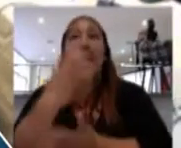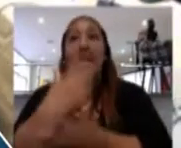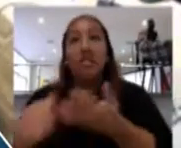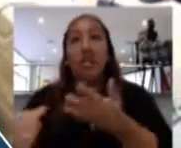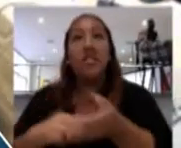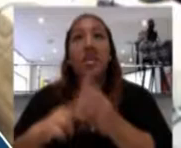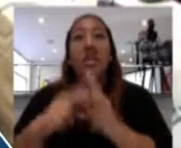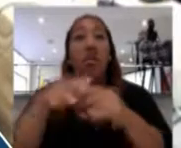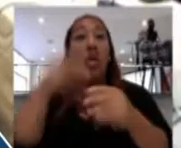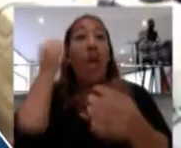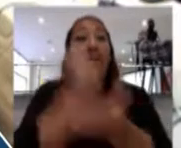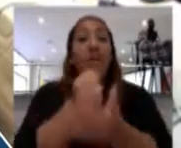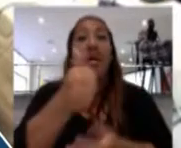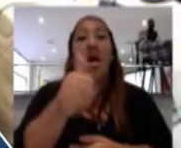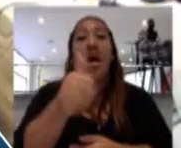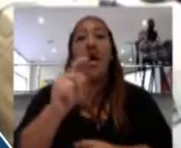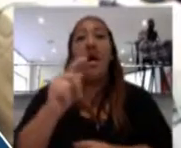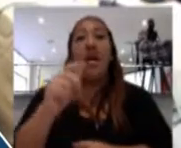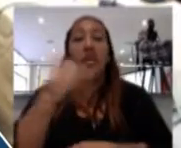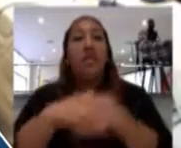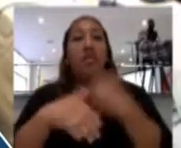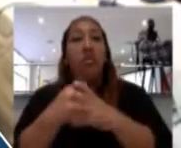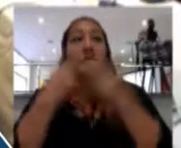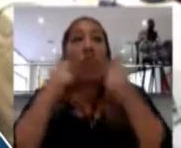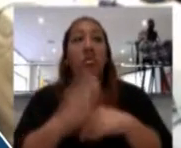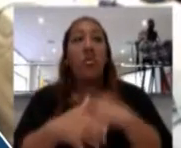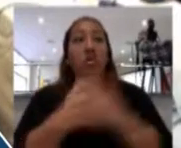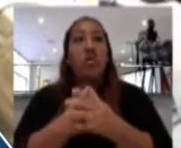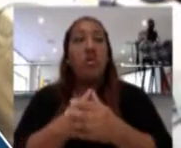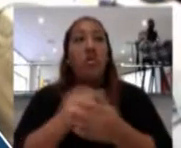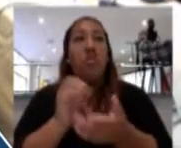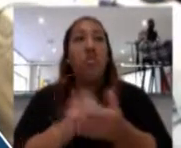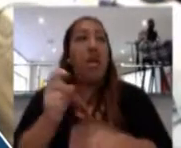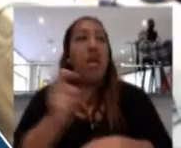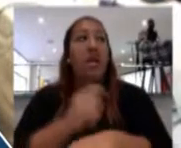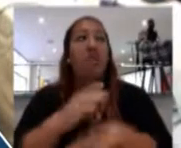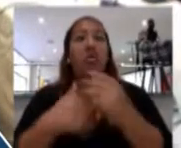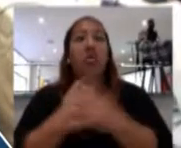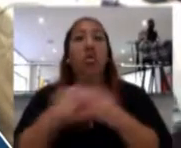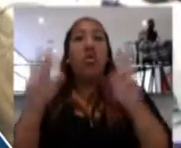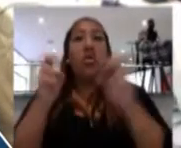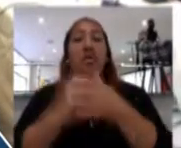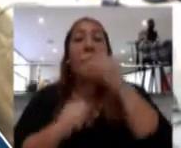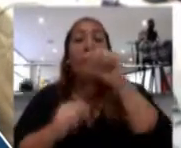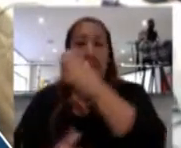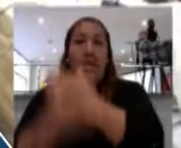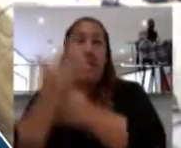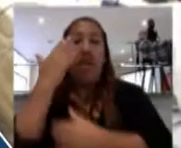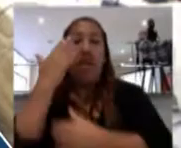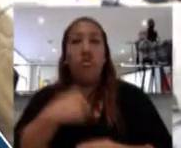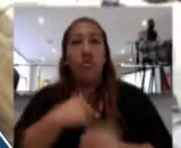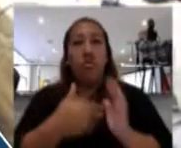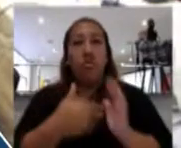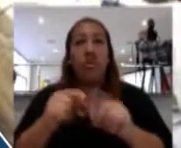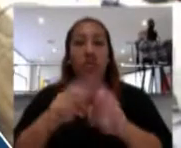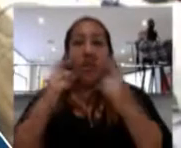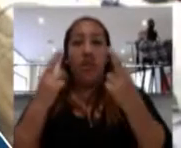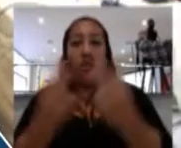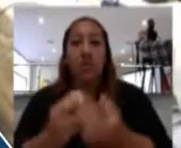la aprobación del acta para la ejecución inmediata de todos los temas que esta mañana hemos definido.